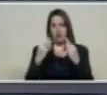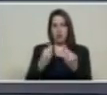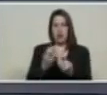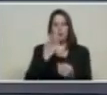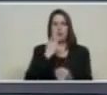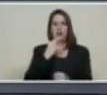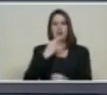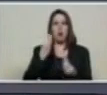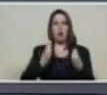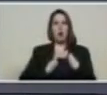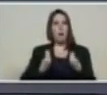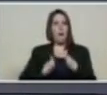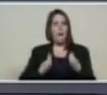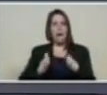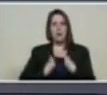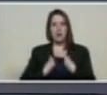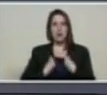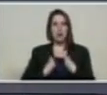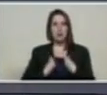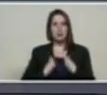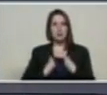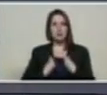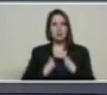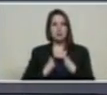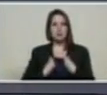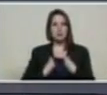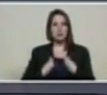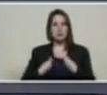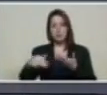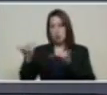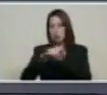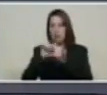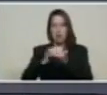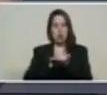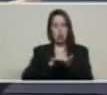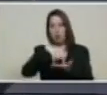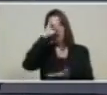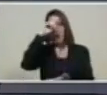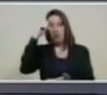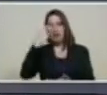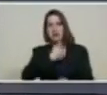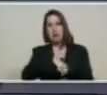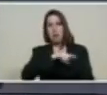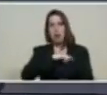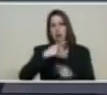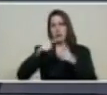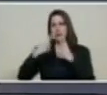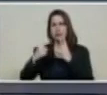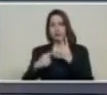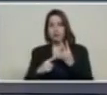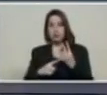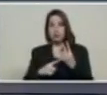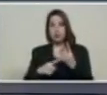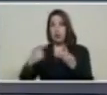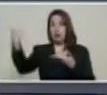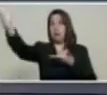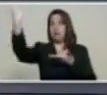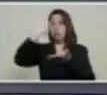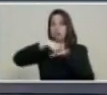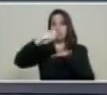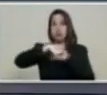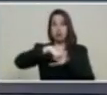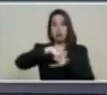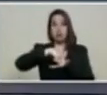desde Nueva York desde Madrid etcétera etcétera de donde usted viva puede